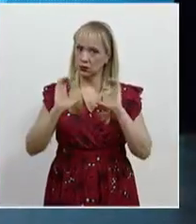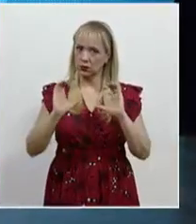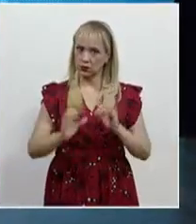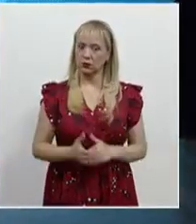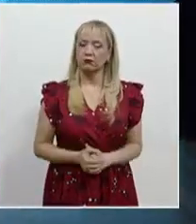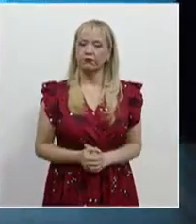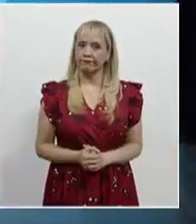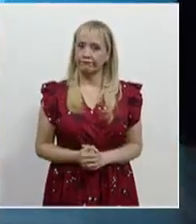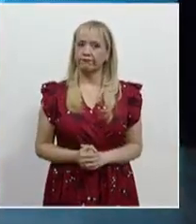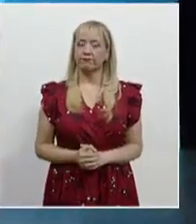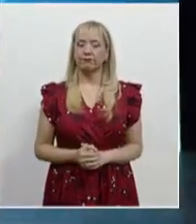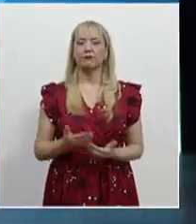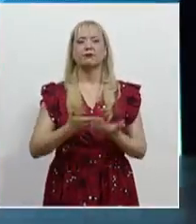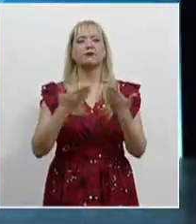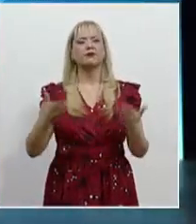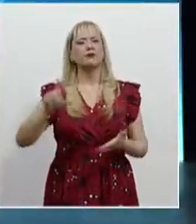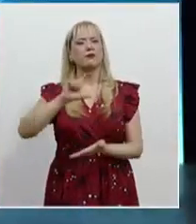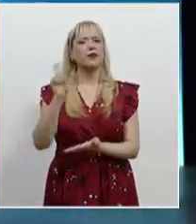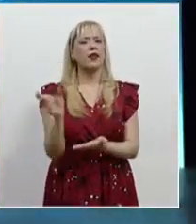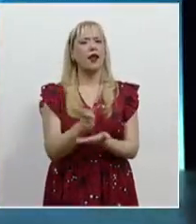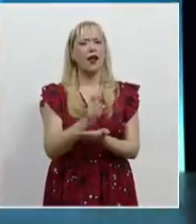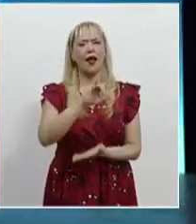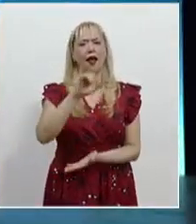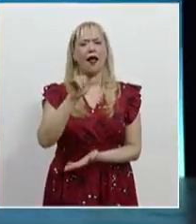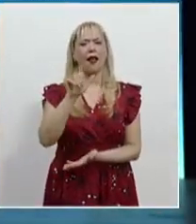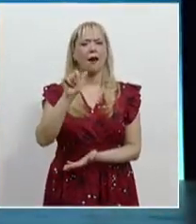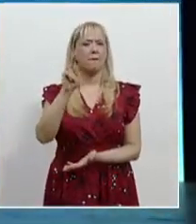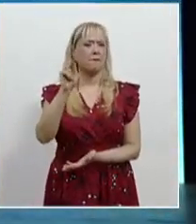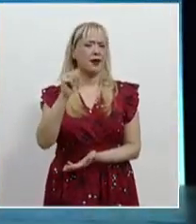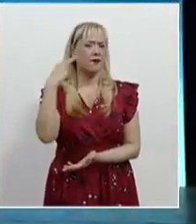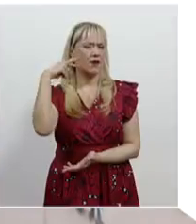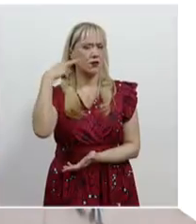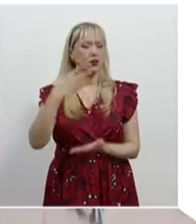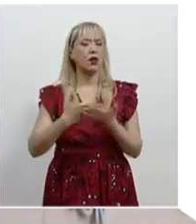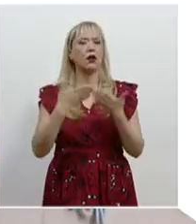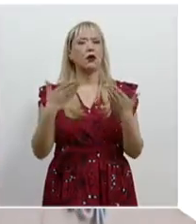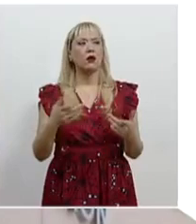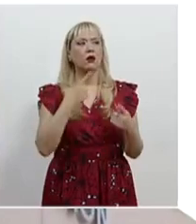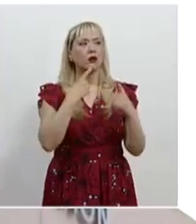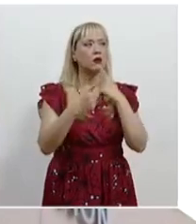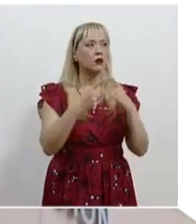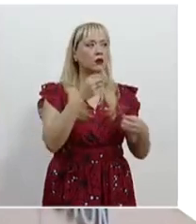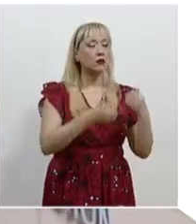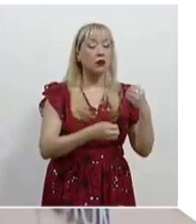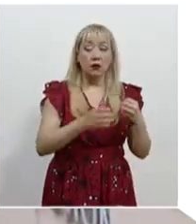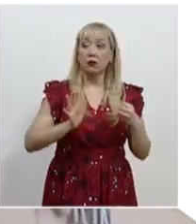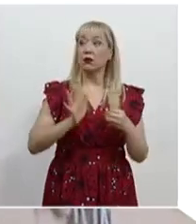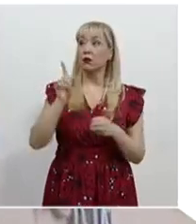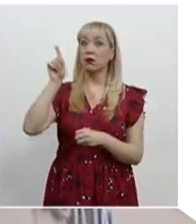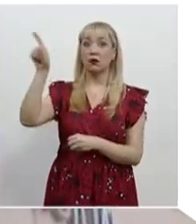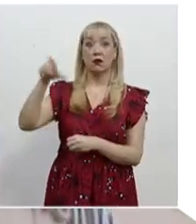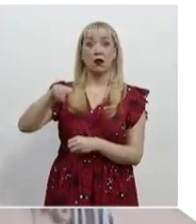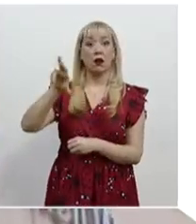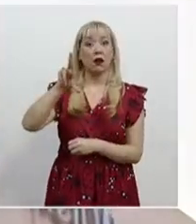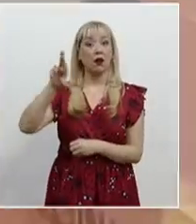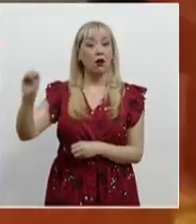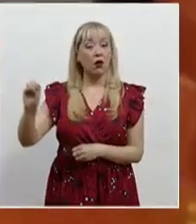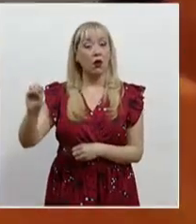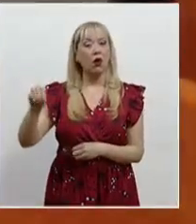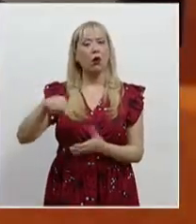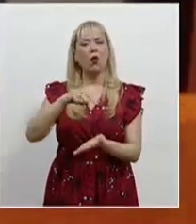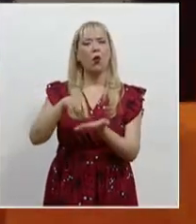La sala regional Jalapa confirmó la sentencia del Tribunal Electoral de Quintana Roo, con la que acreditó que el regidor del municipio